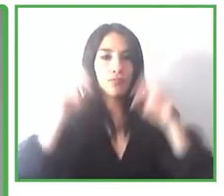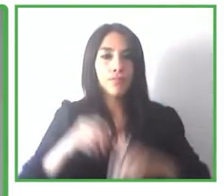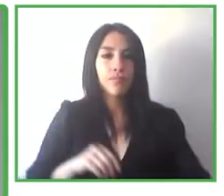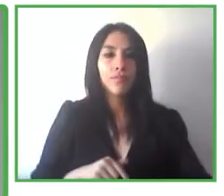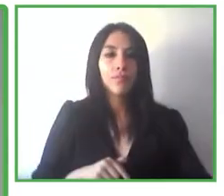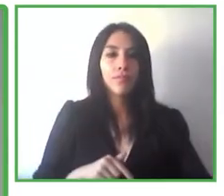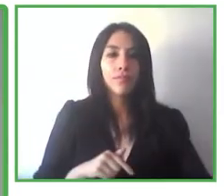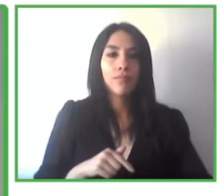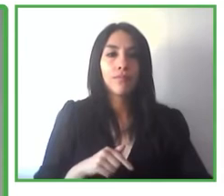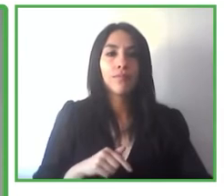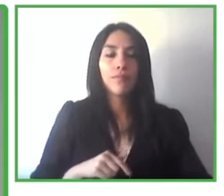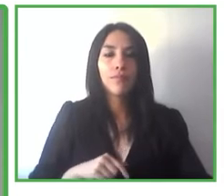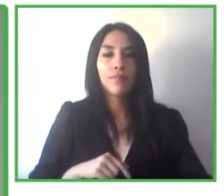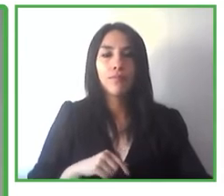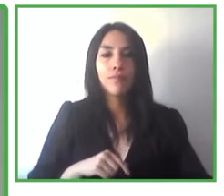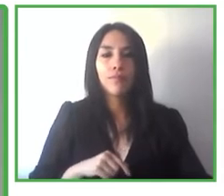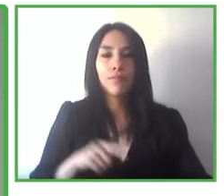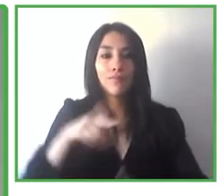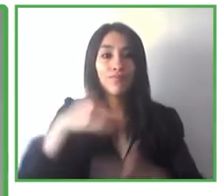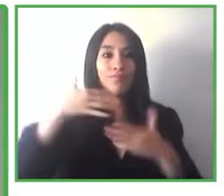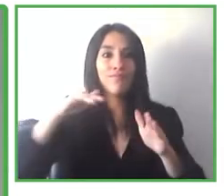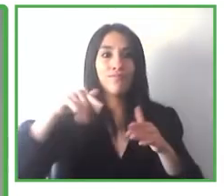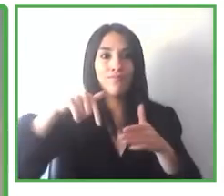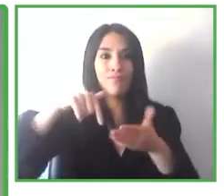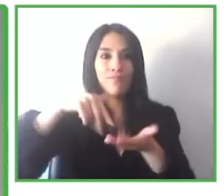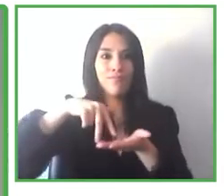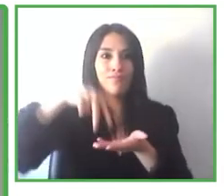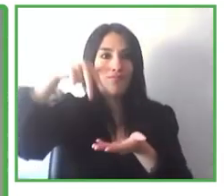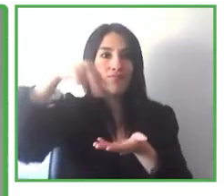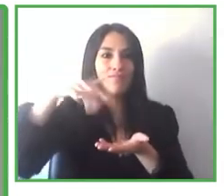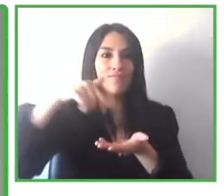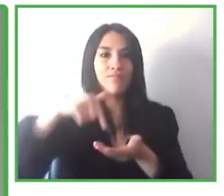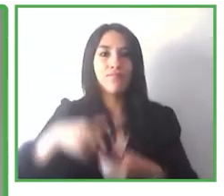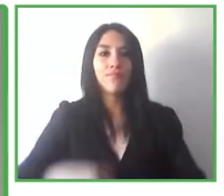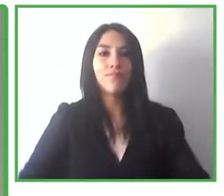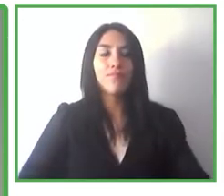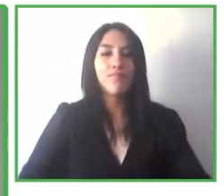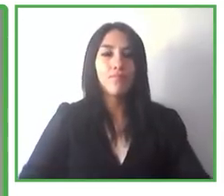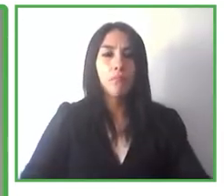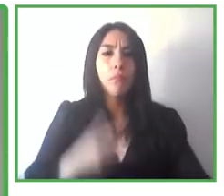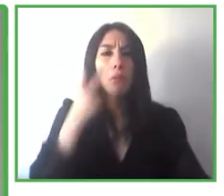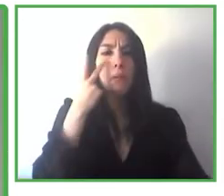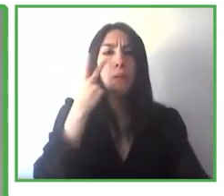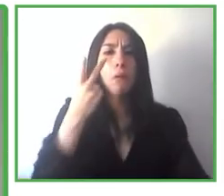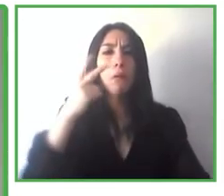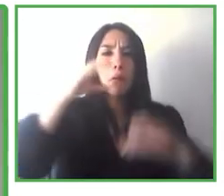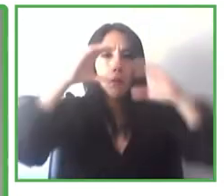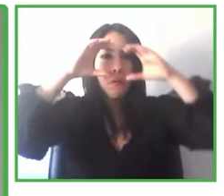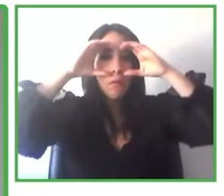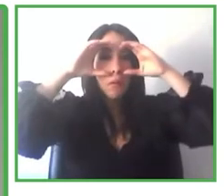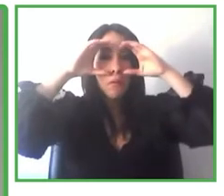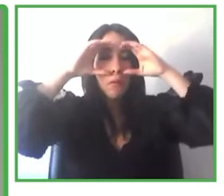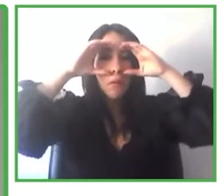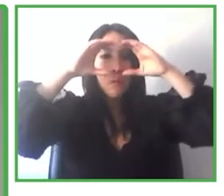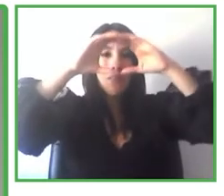Todos hemos visto en algún momento esas gafas de realidad virtual que nos introducen unos mundos